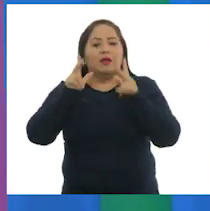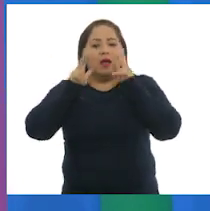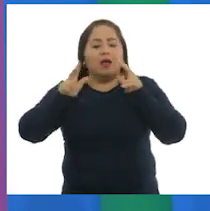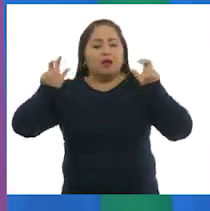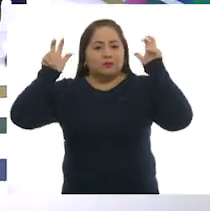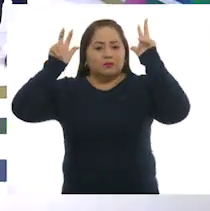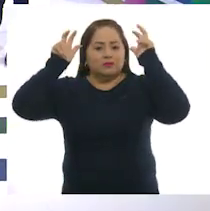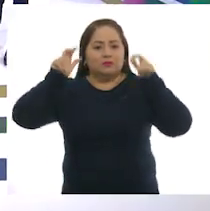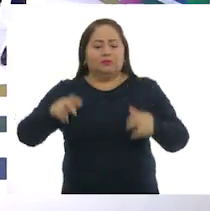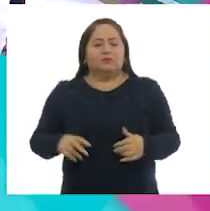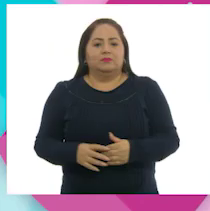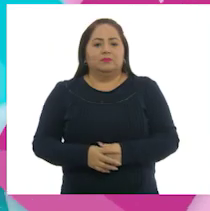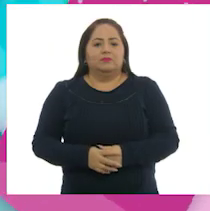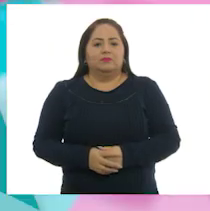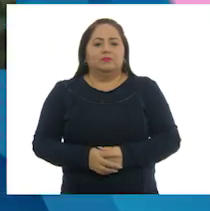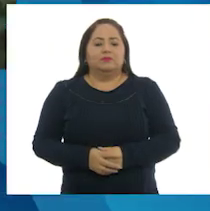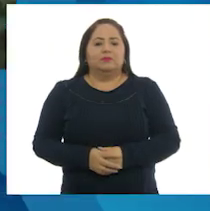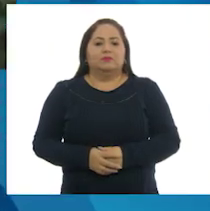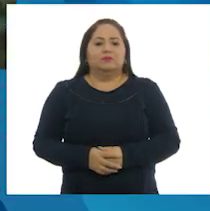Ajo Listo.